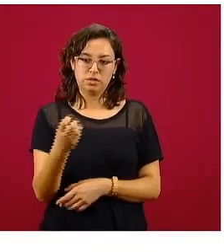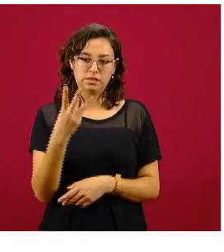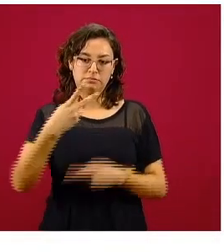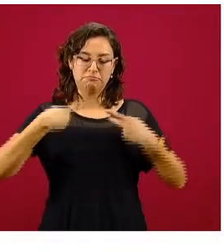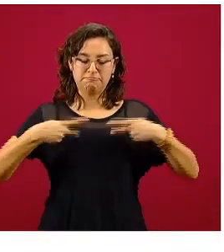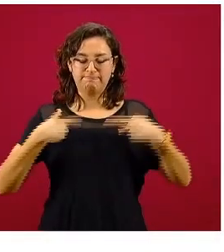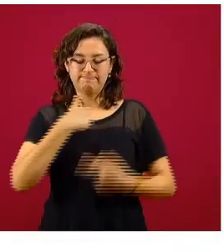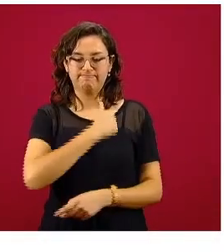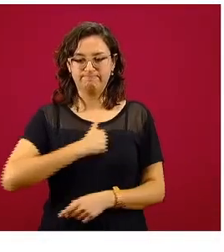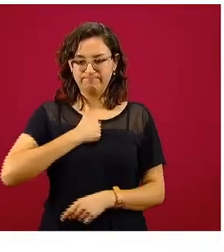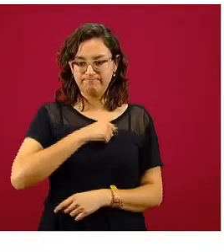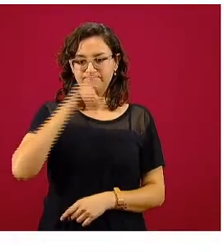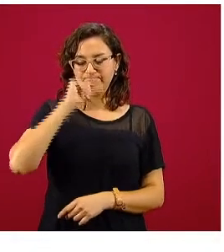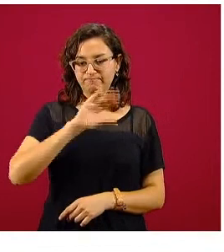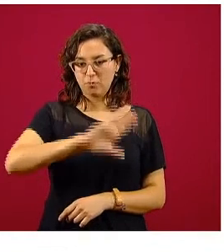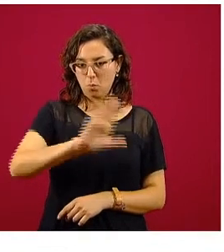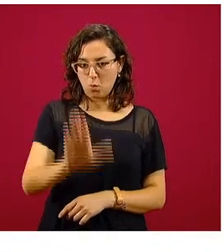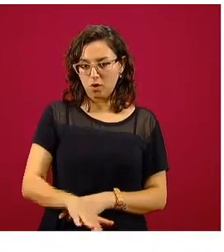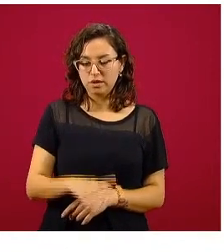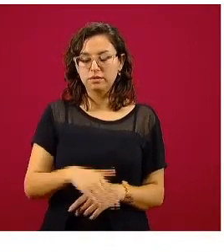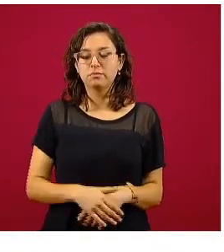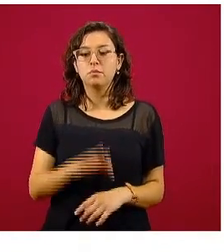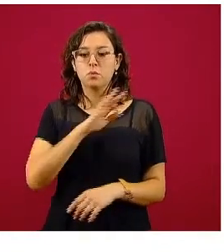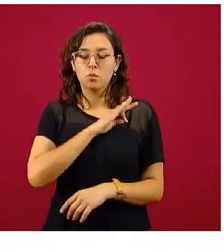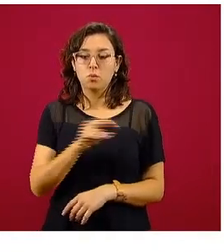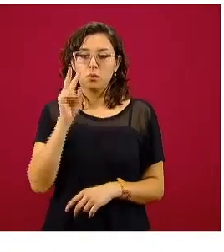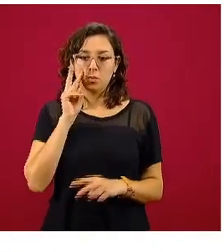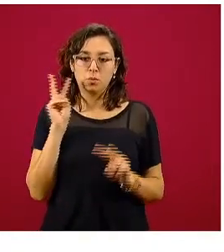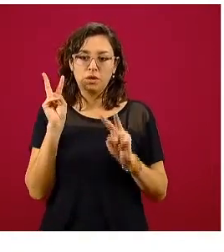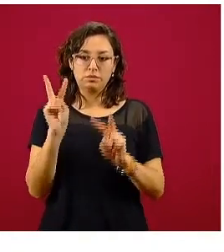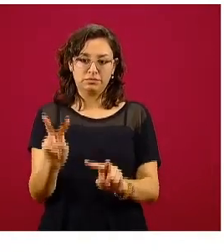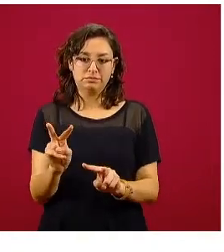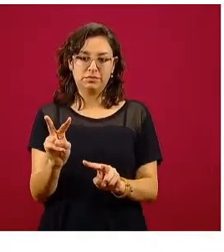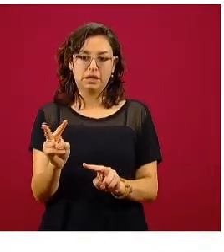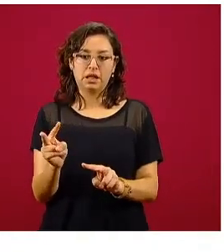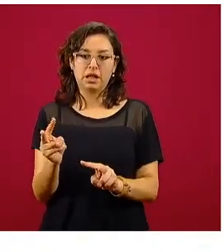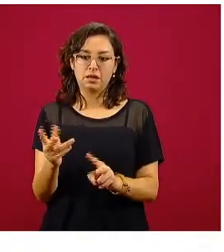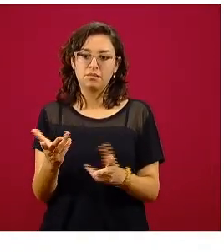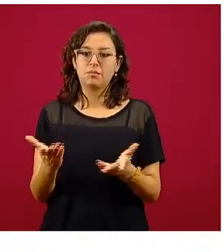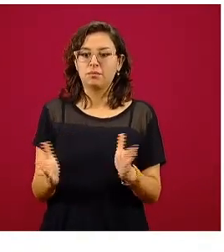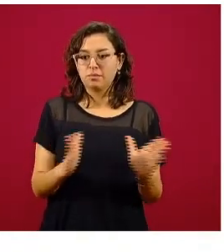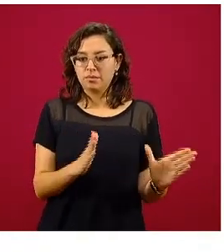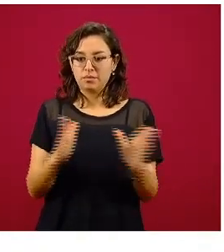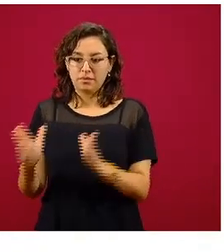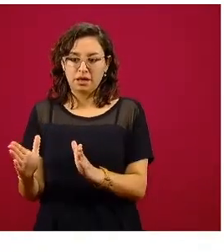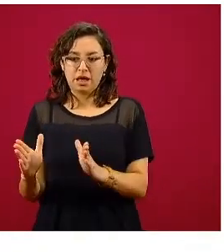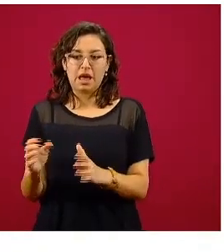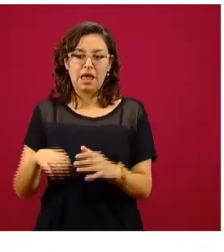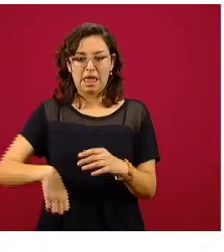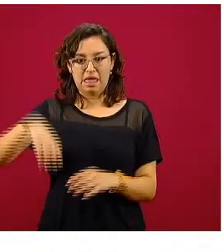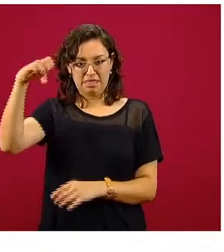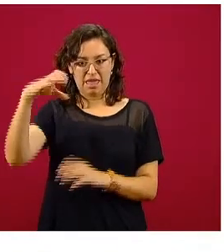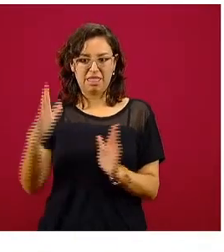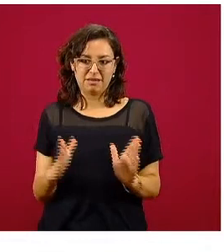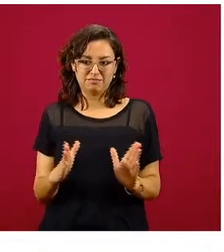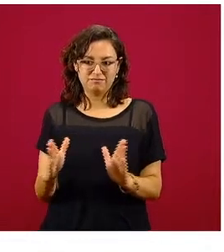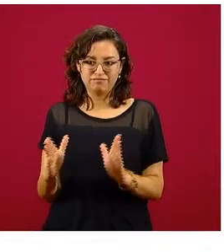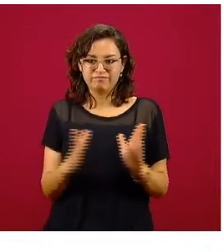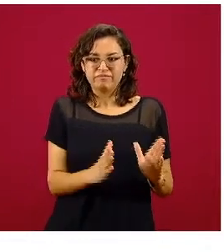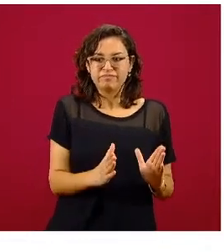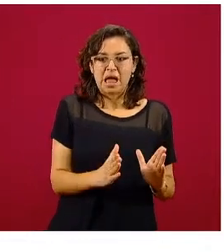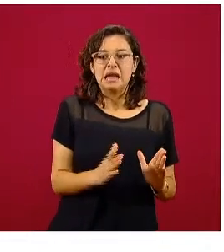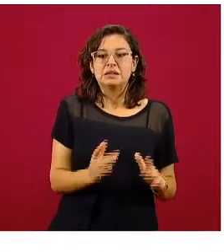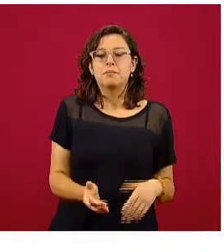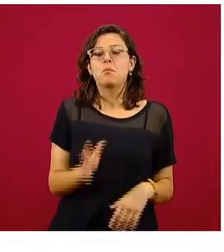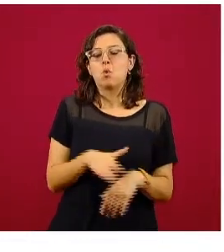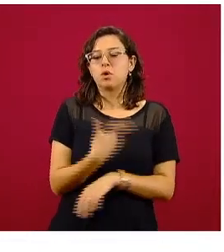lamentablemente han ocurrido. Si recuerdan la gráfica anterior, rápidamente podemos ver un desplazamiento hacia la derecha, lo cual nos habla que